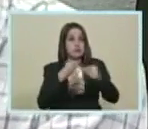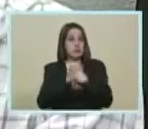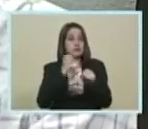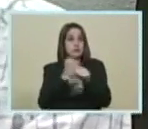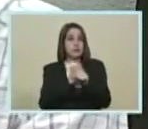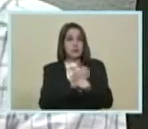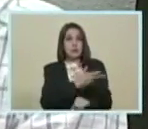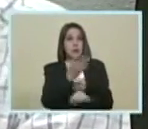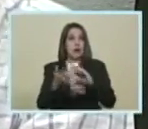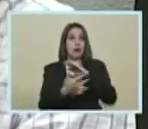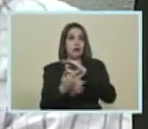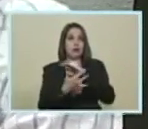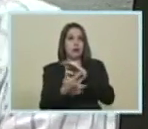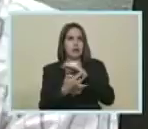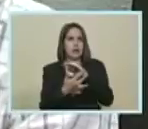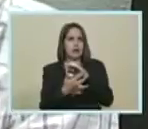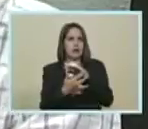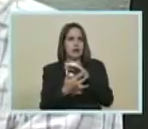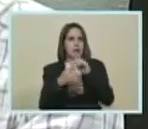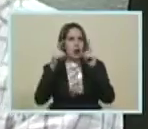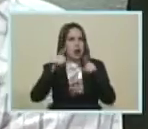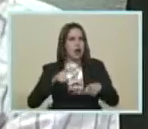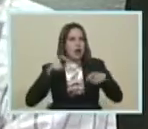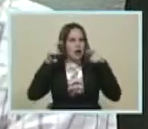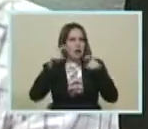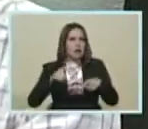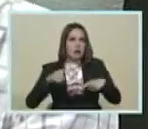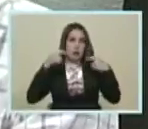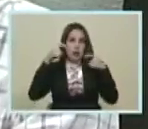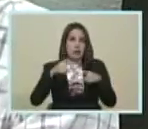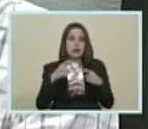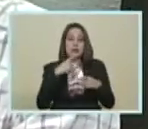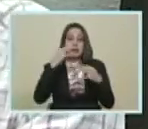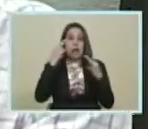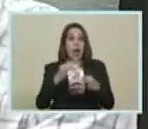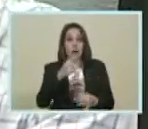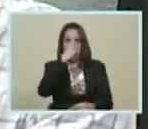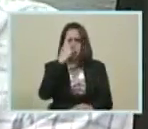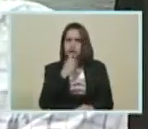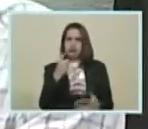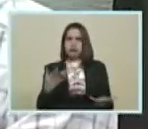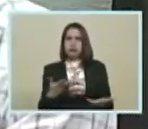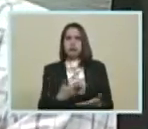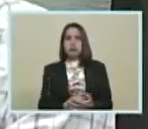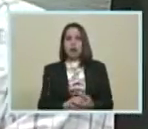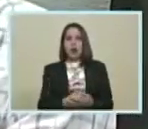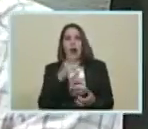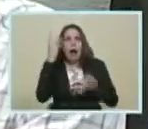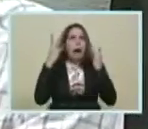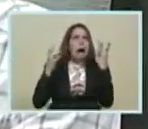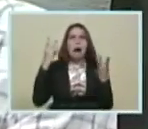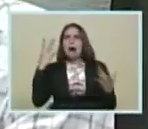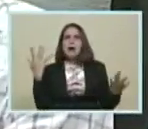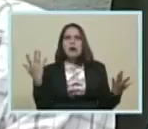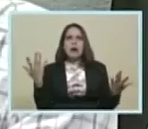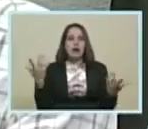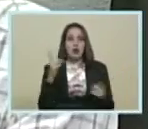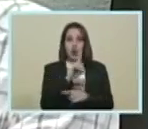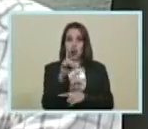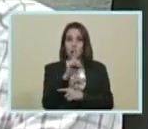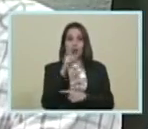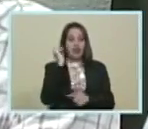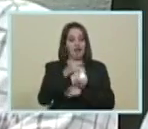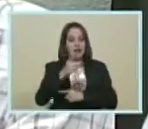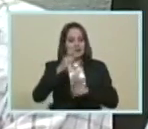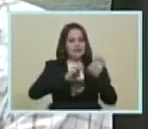Con los técnicos Esto Porque la agricultura Es algo muy serio Que no debe improvisarse O hay que estudiarla Hay que